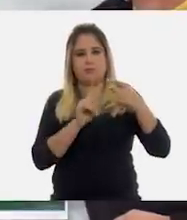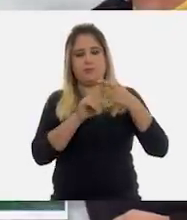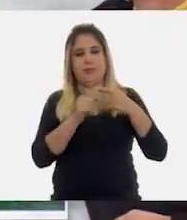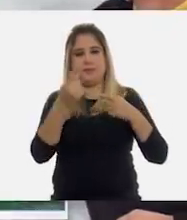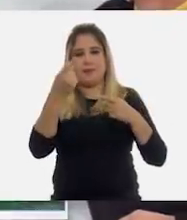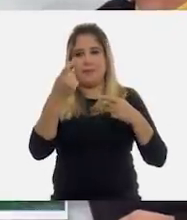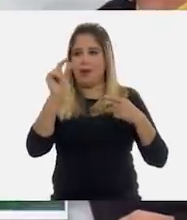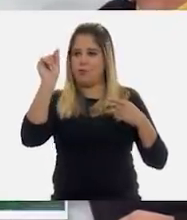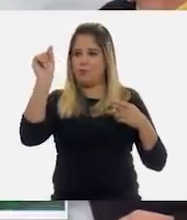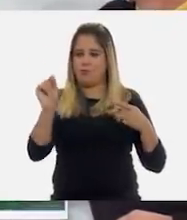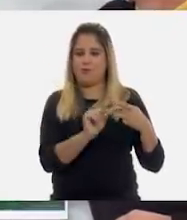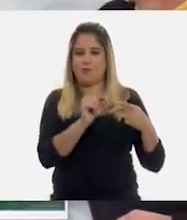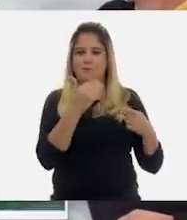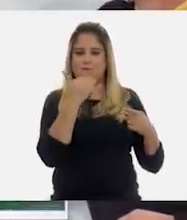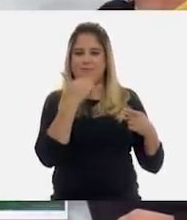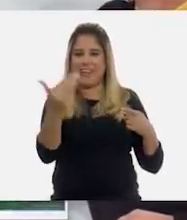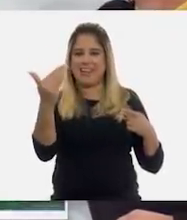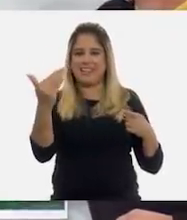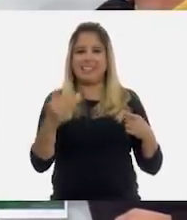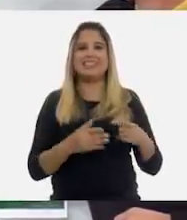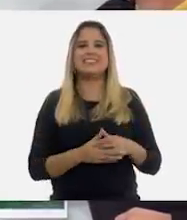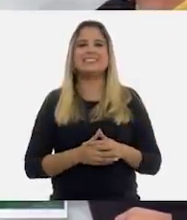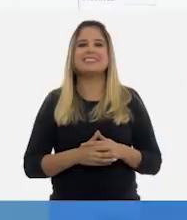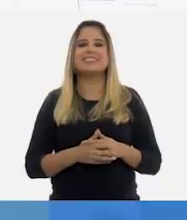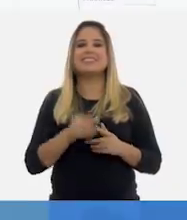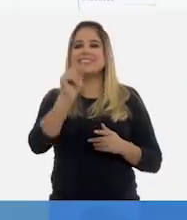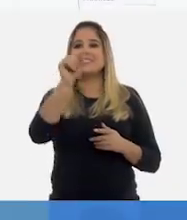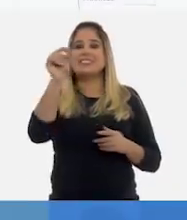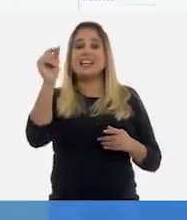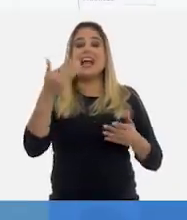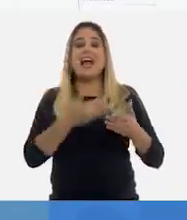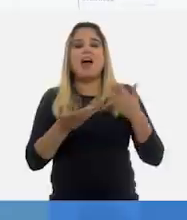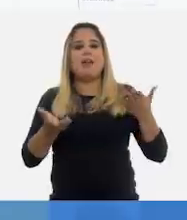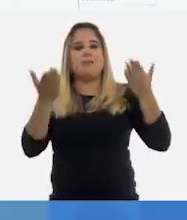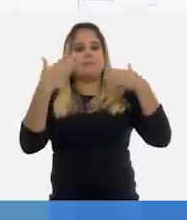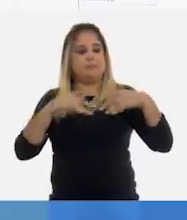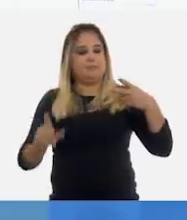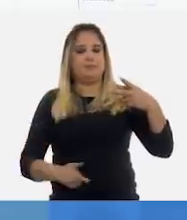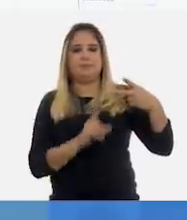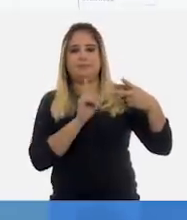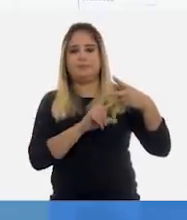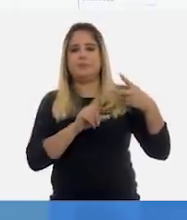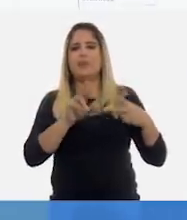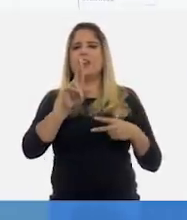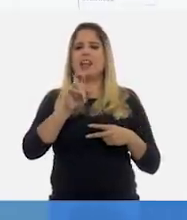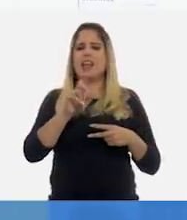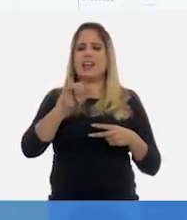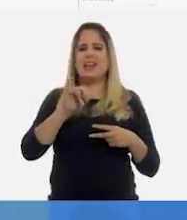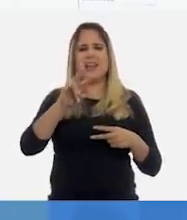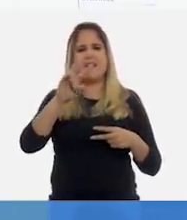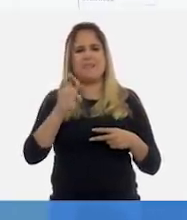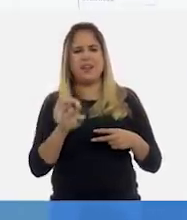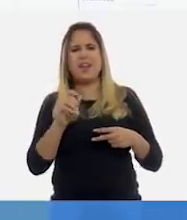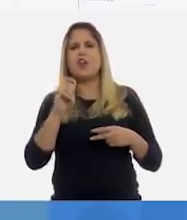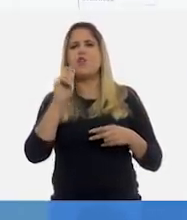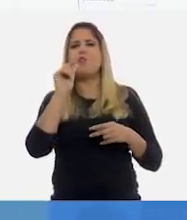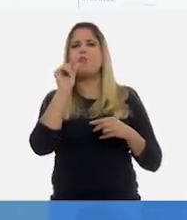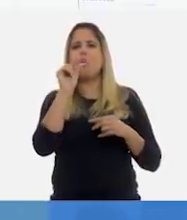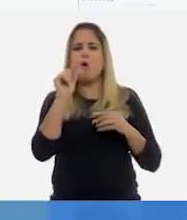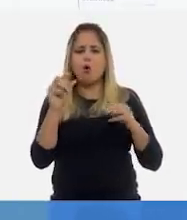gato. Primer tripa. Perfecto. Muy bien. La siguiente es relieve de escasa